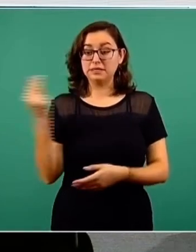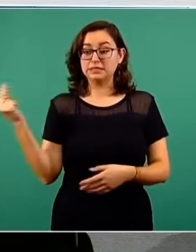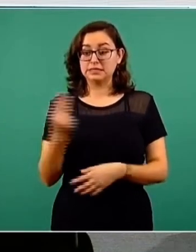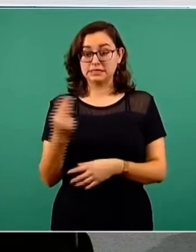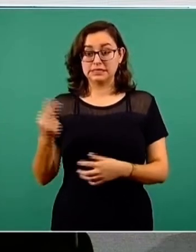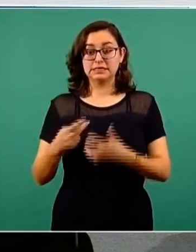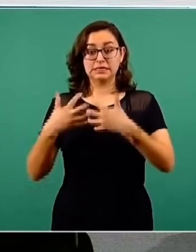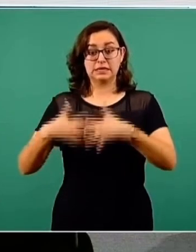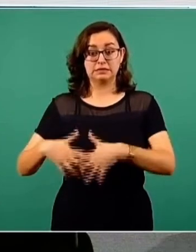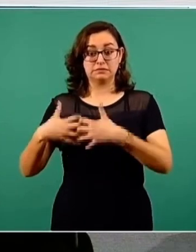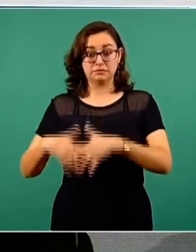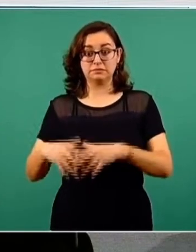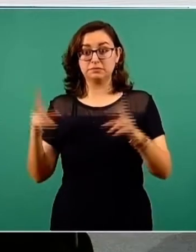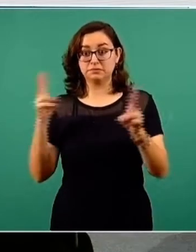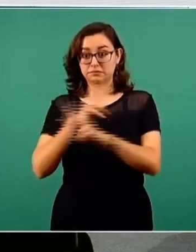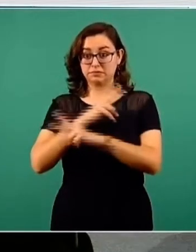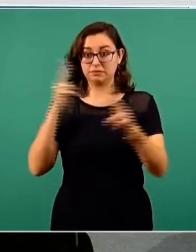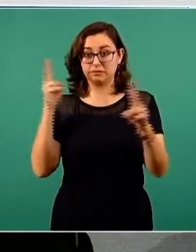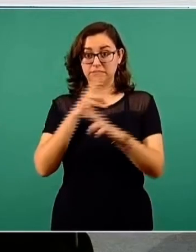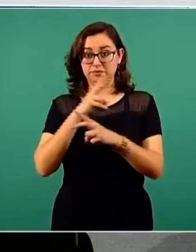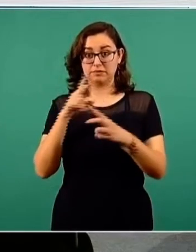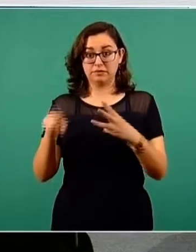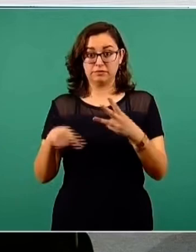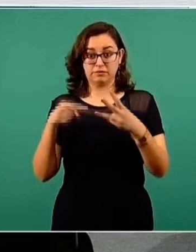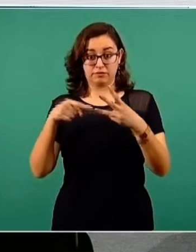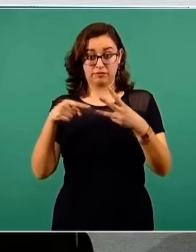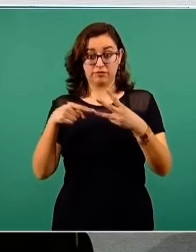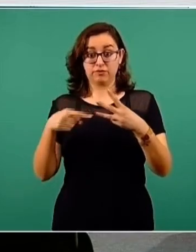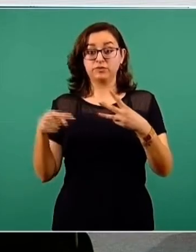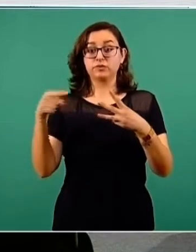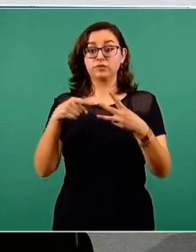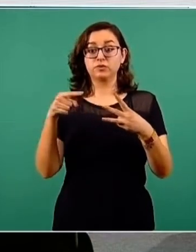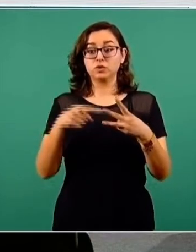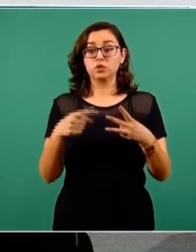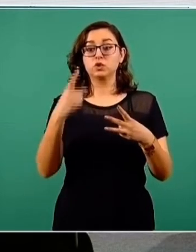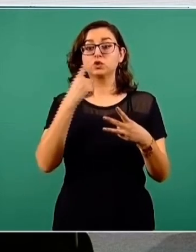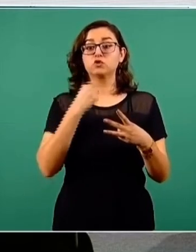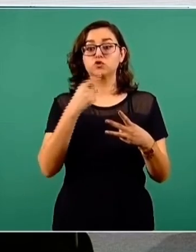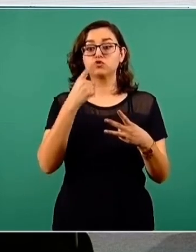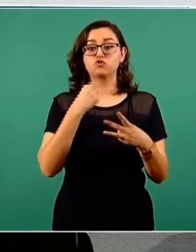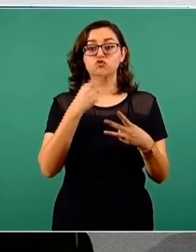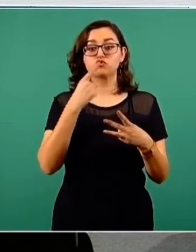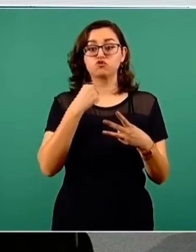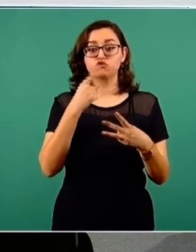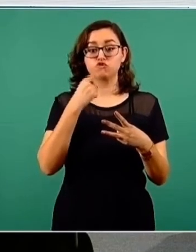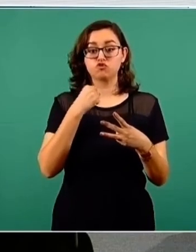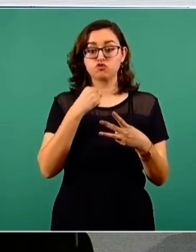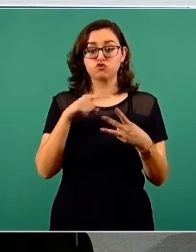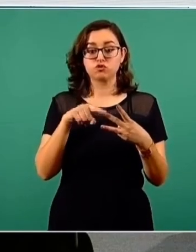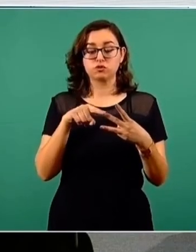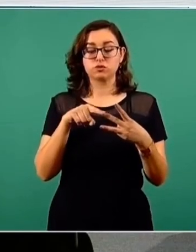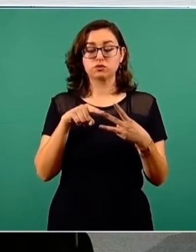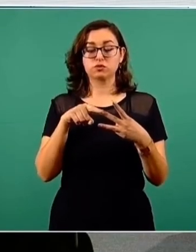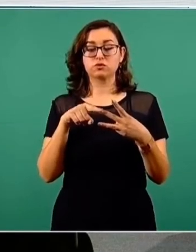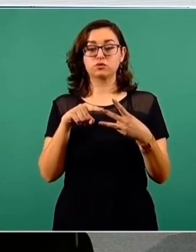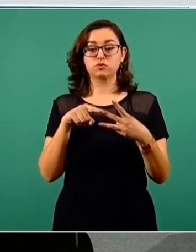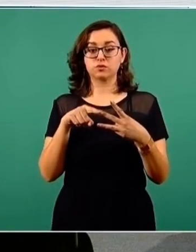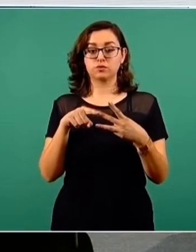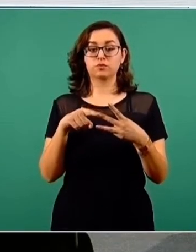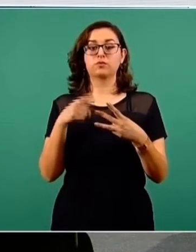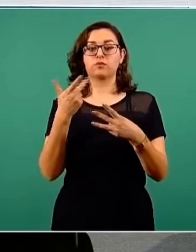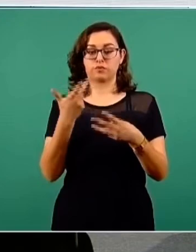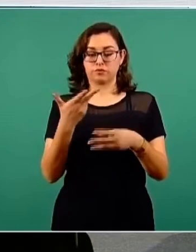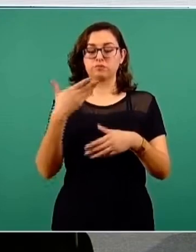mecánica, la que está en medio del color rojo guinda, vino, es pacientes